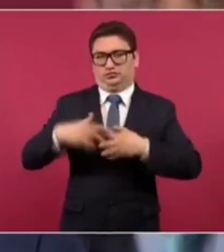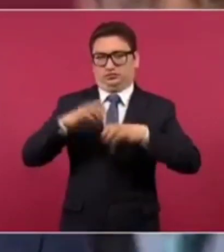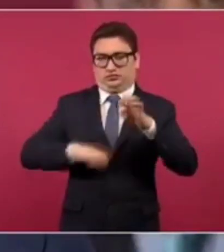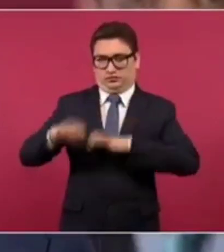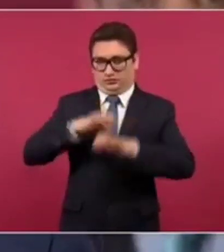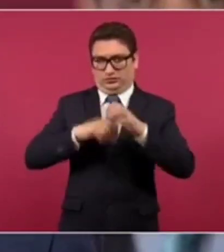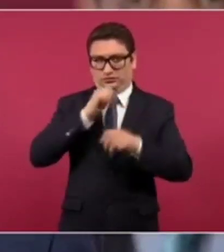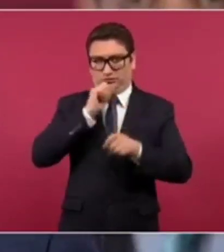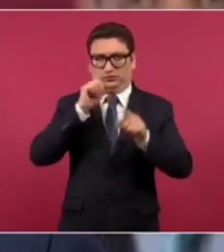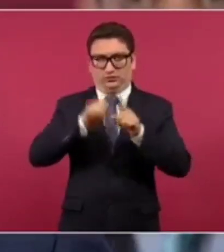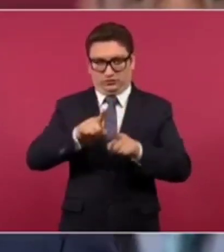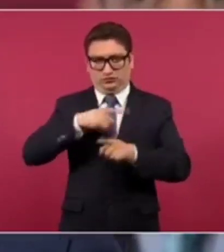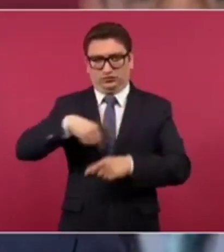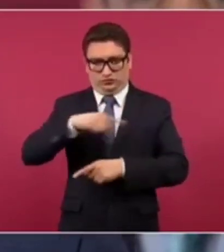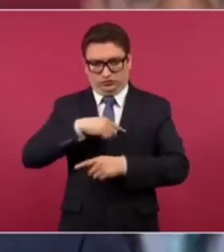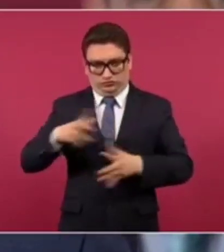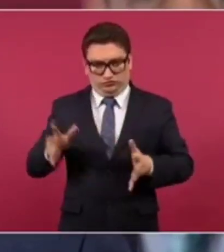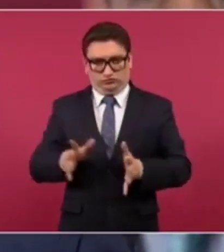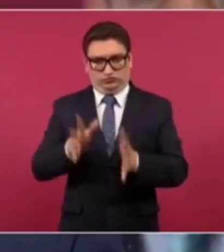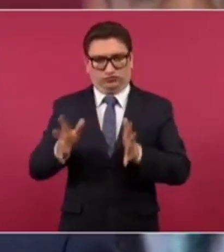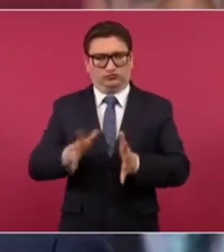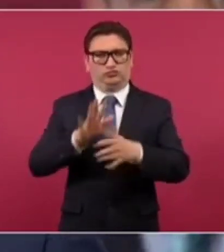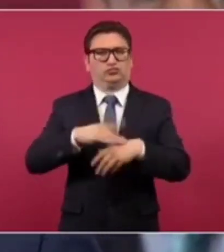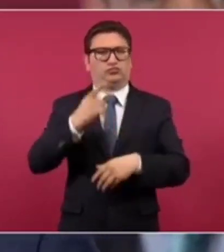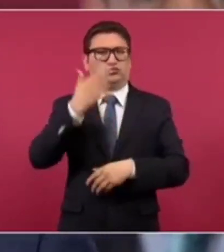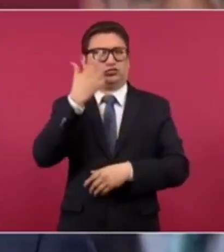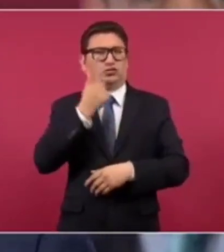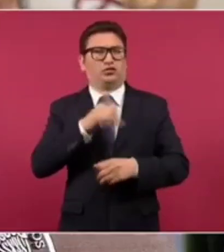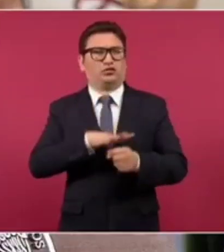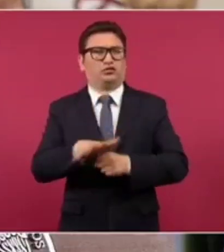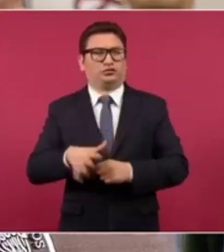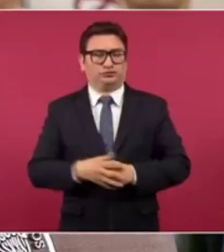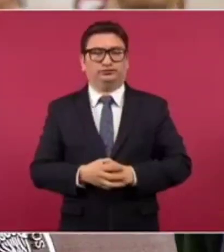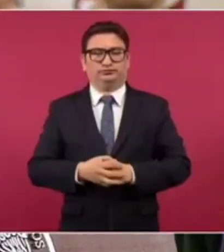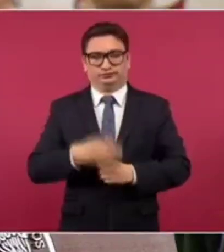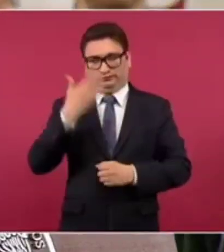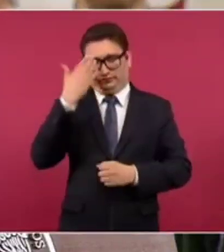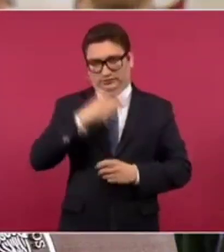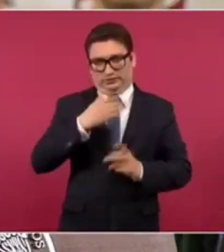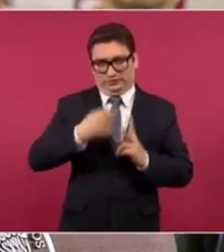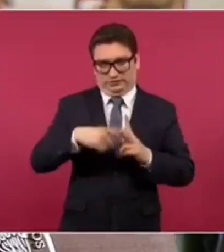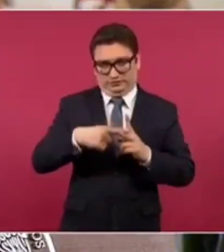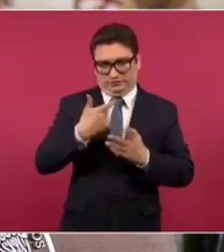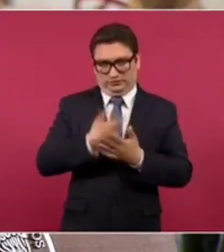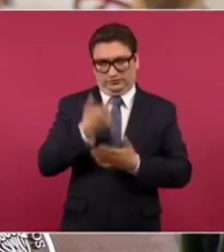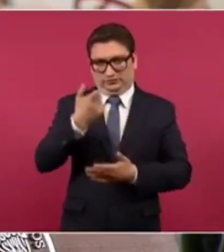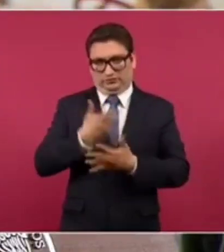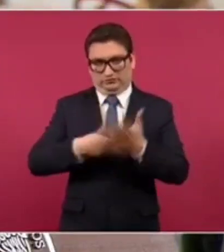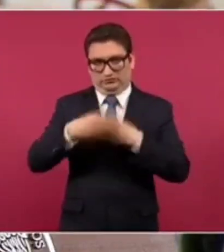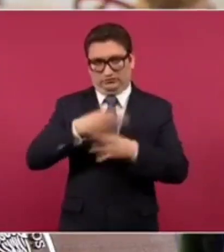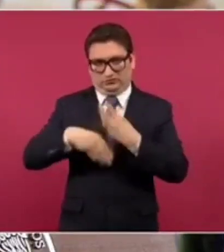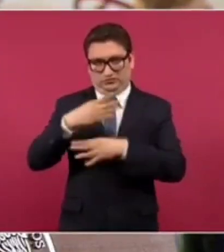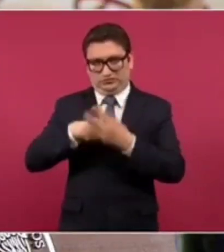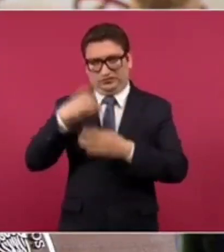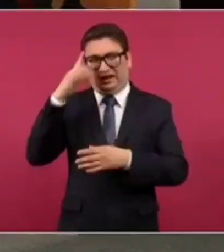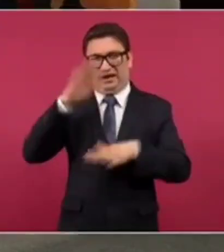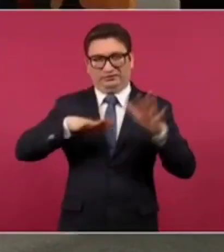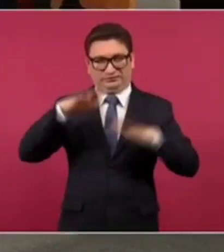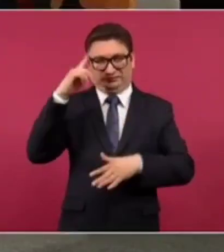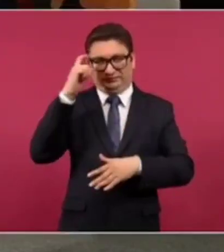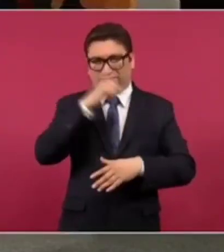están empujando. ¿Por qué razón? Porque la matemática económica, que a veces es difícil de entender,